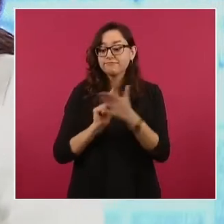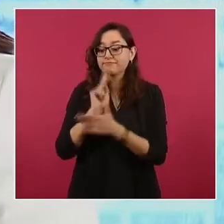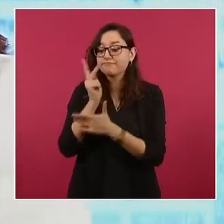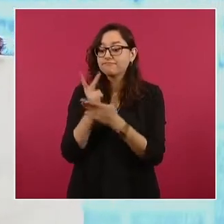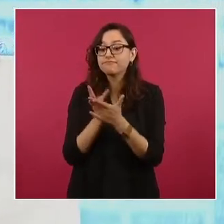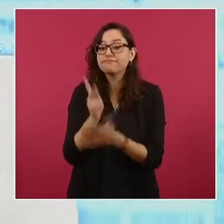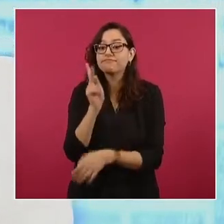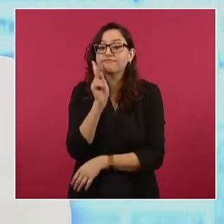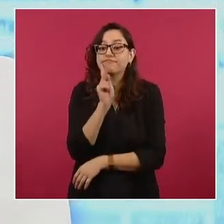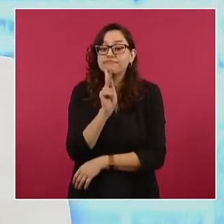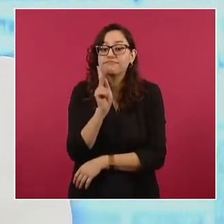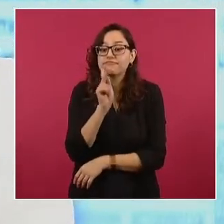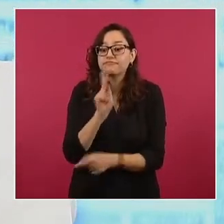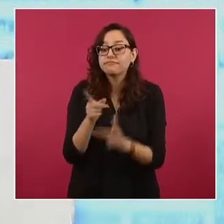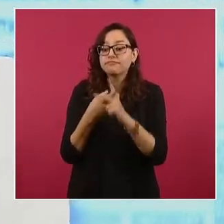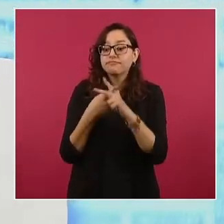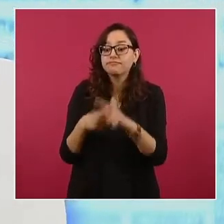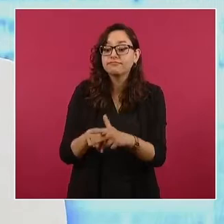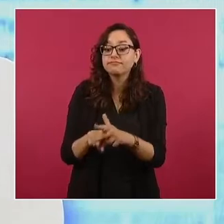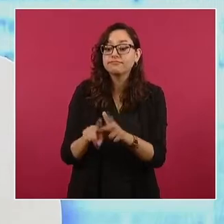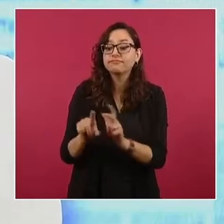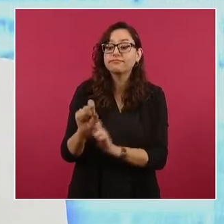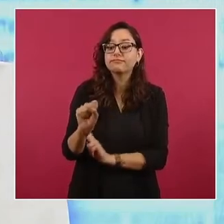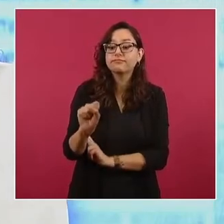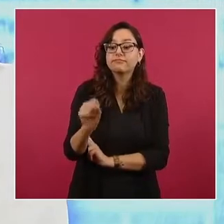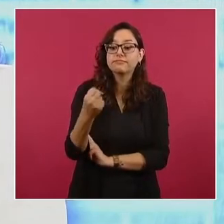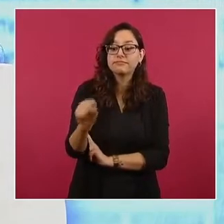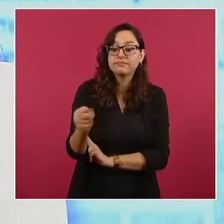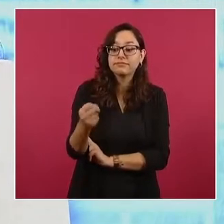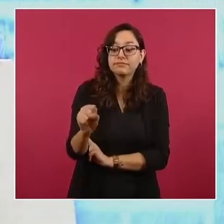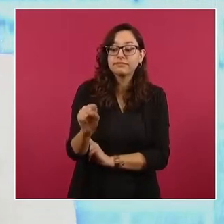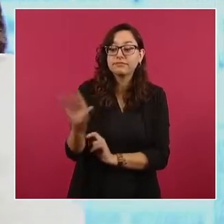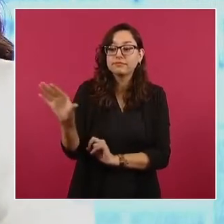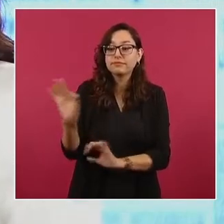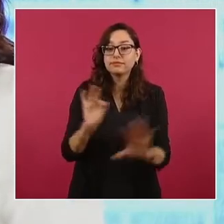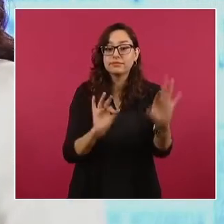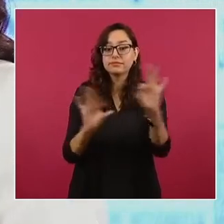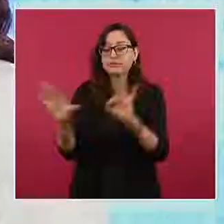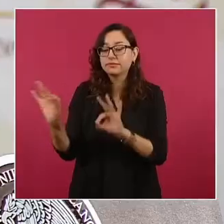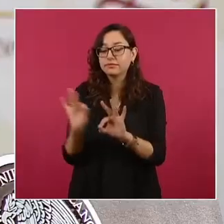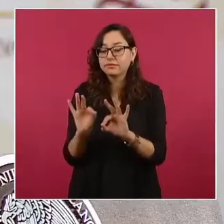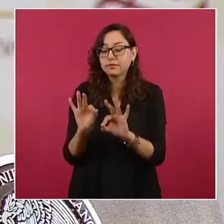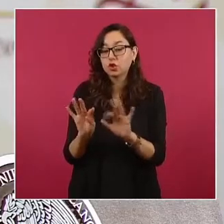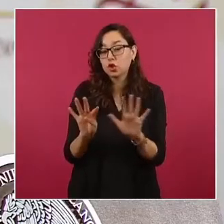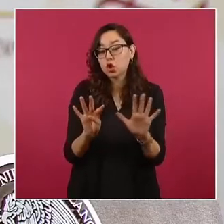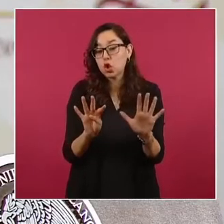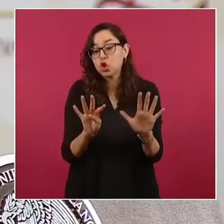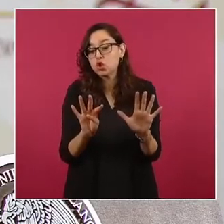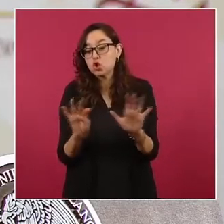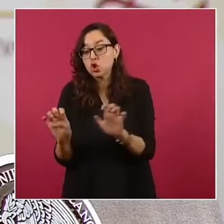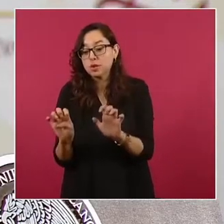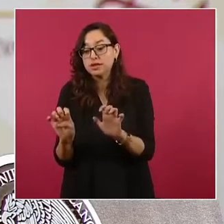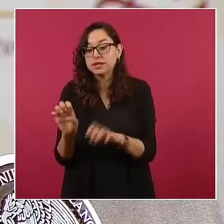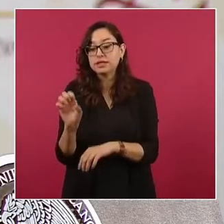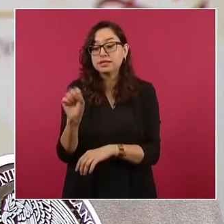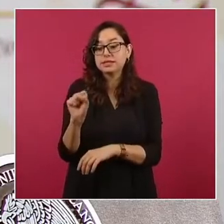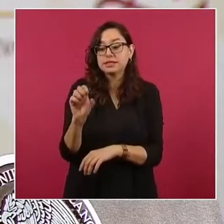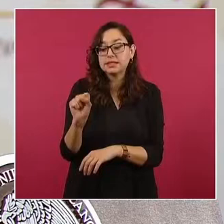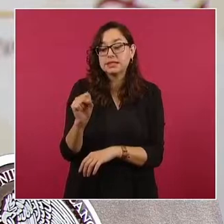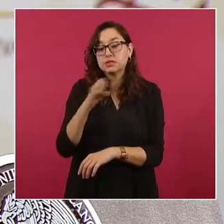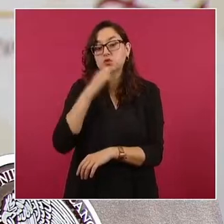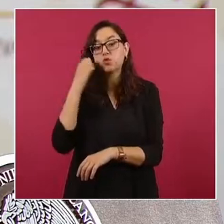se realizará en septiembre en sólo 960 escuelas, aproximadamente 30 en cada entidad.